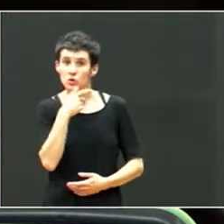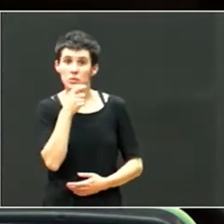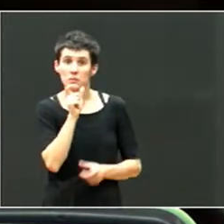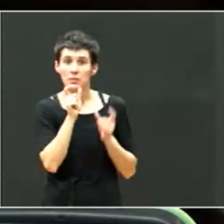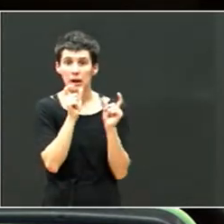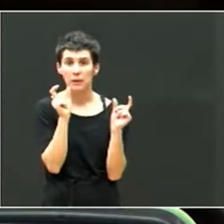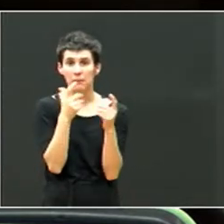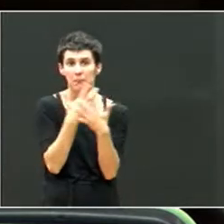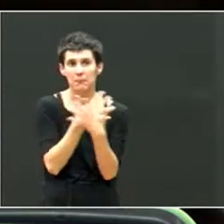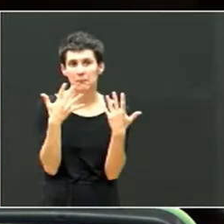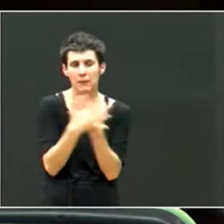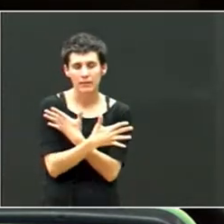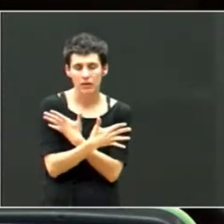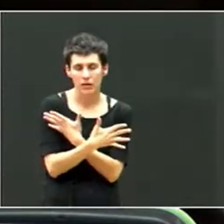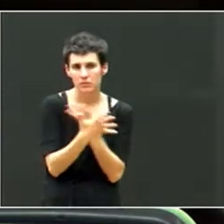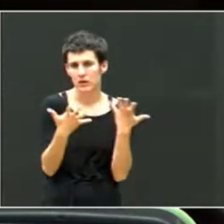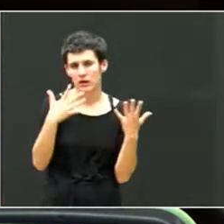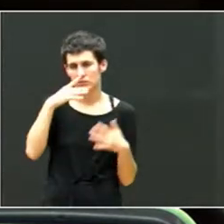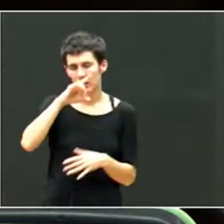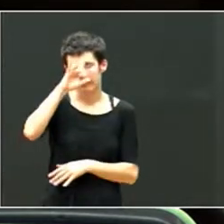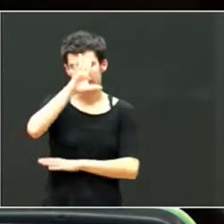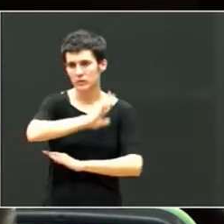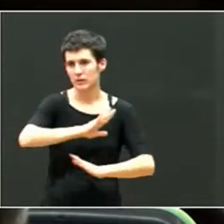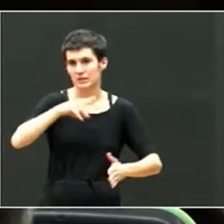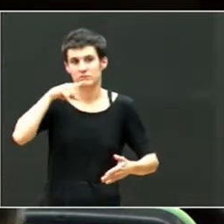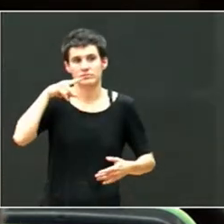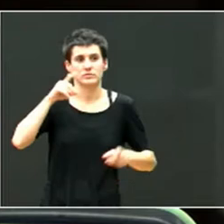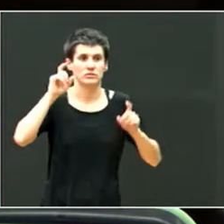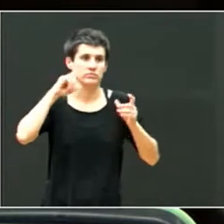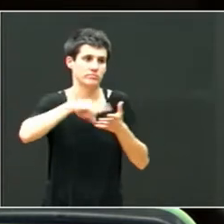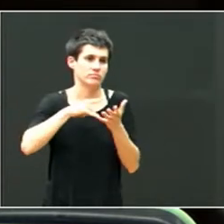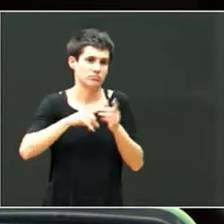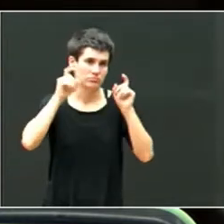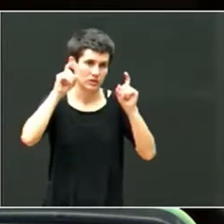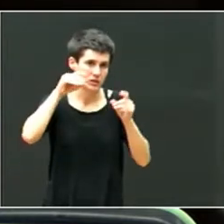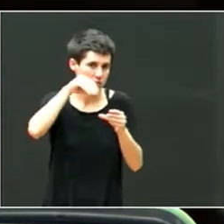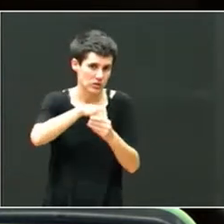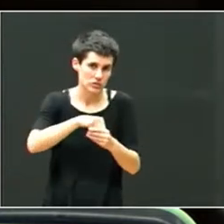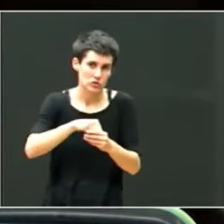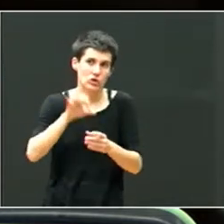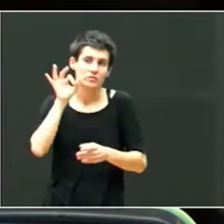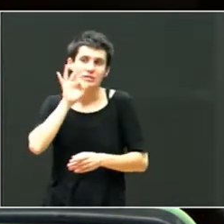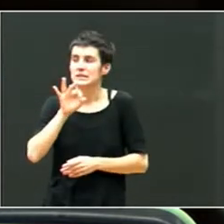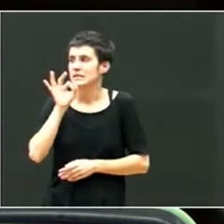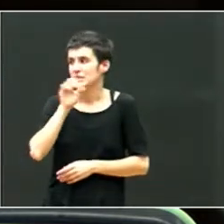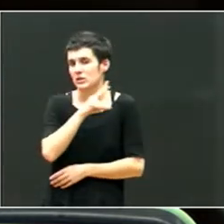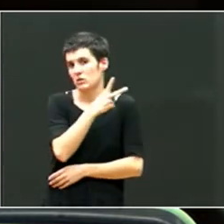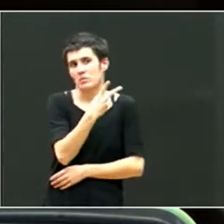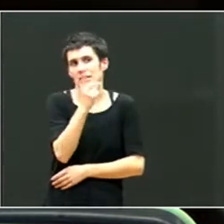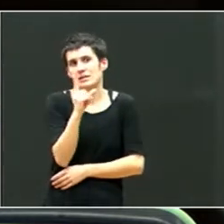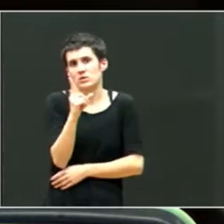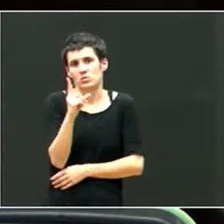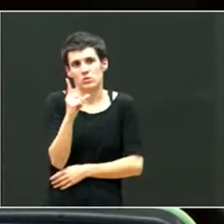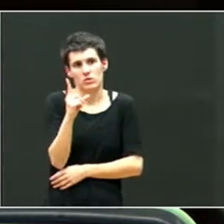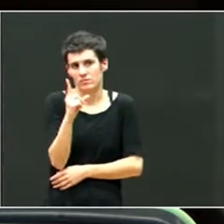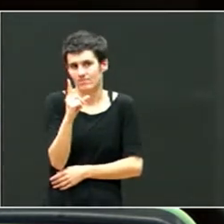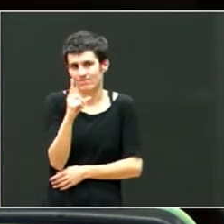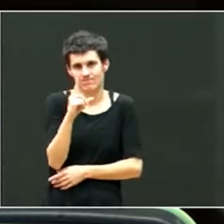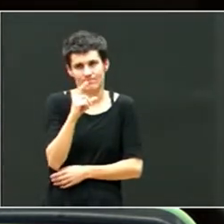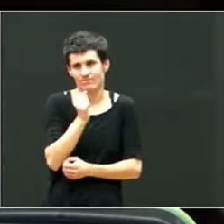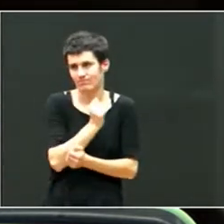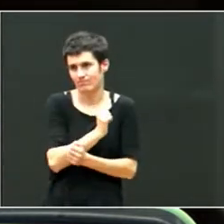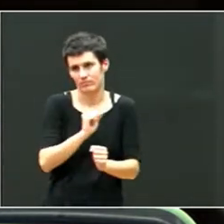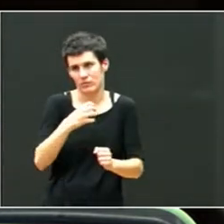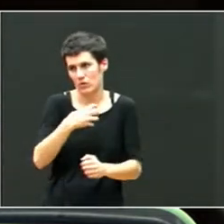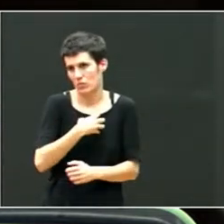increíble. Es decir, esto no debe de pasar en un sistema educativo del siglo XXI. Y luego, bueno, pues otro apoyo importante